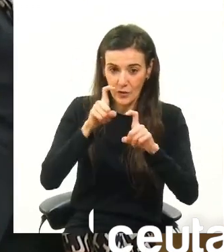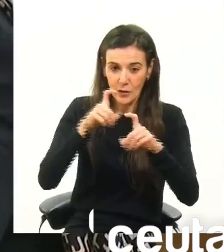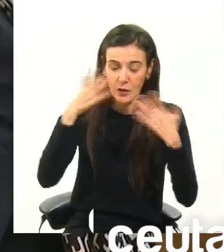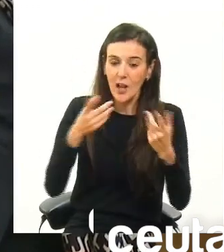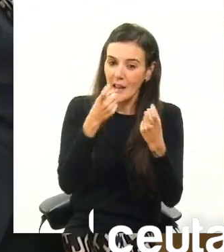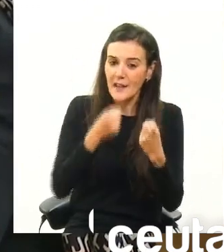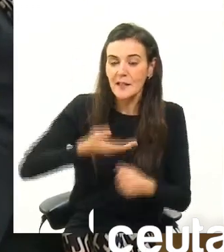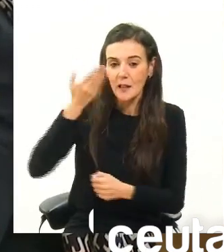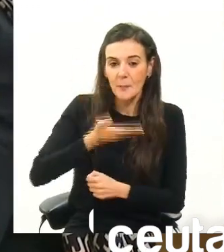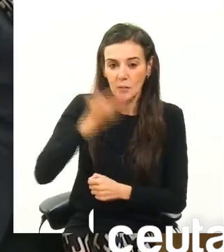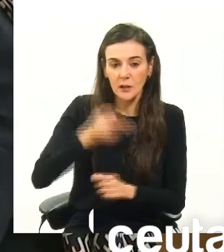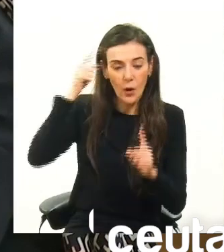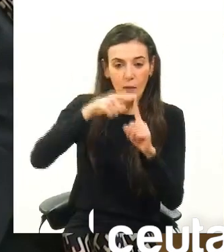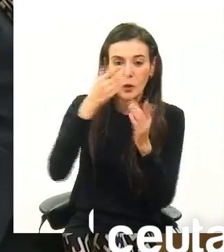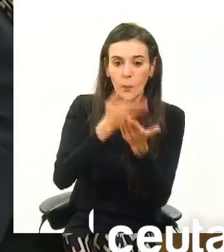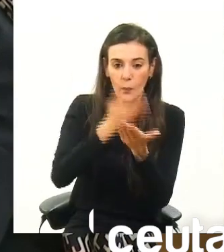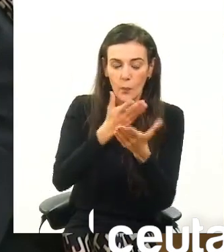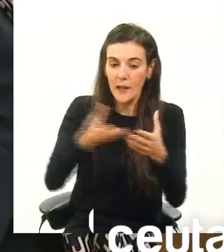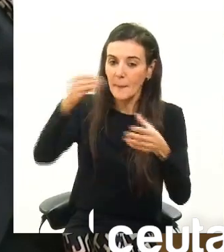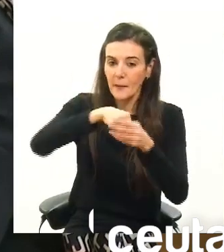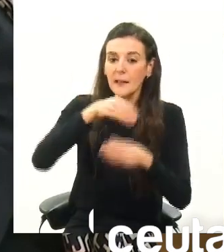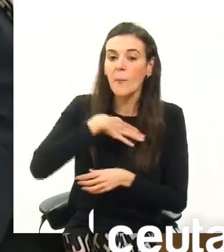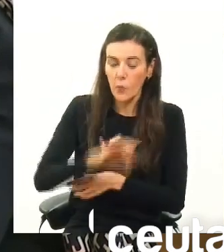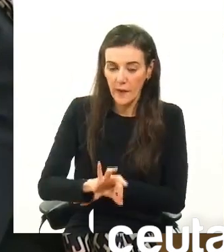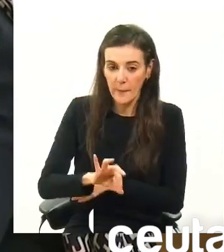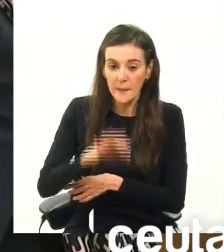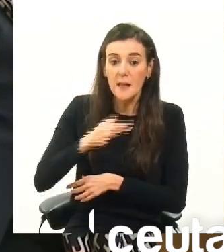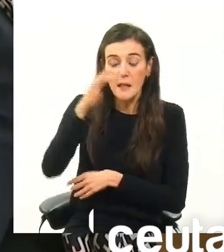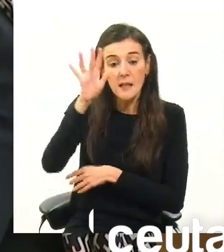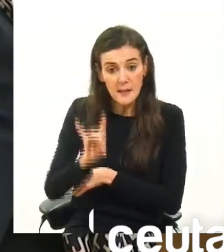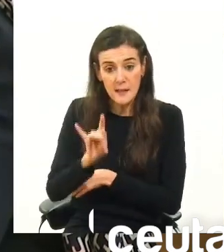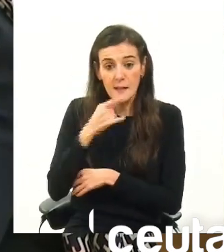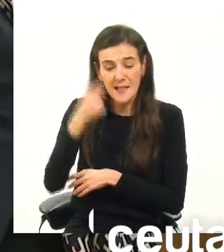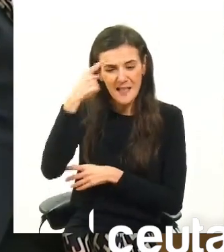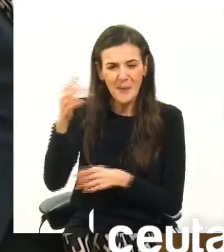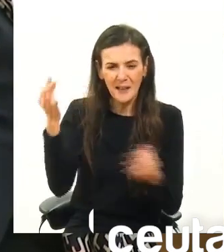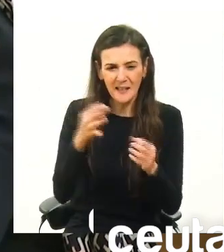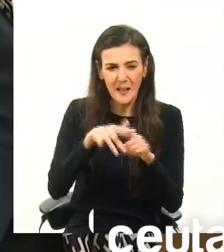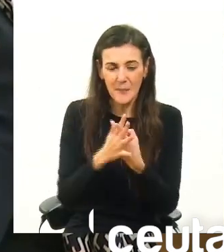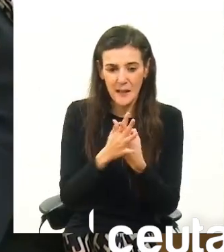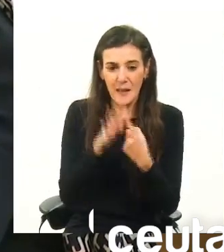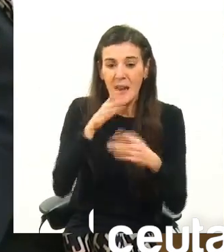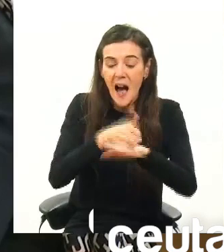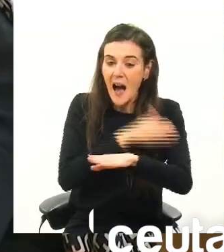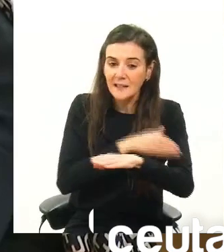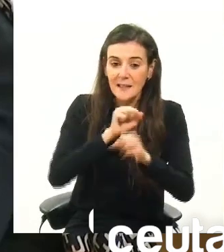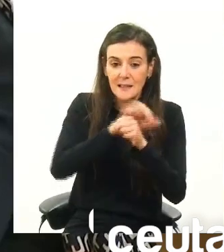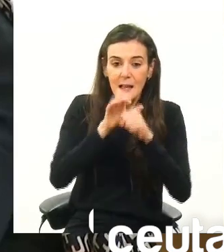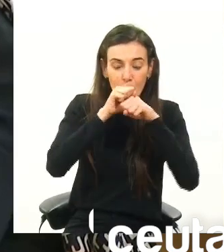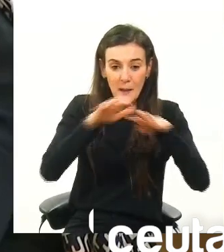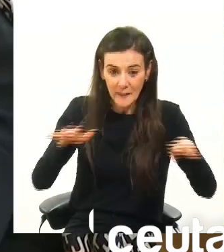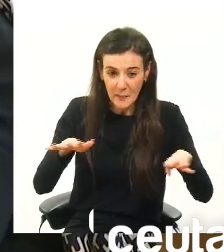necesaria para que esta propuesta se pueda implementar. Y sí, también tenemos que tener en cuenta que al menos antes de la pandemia